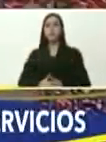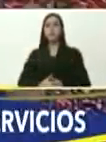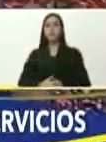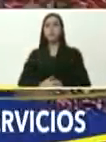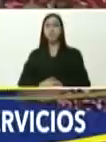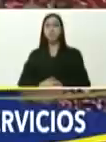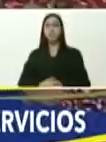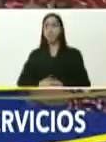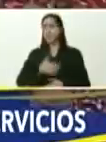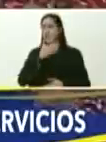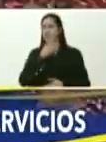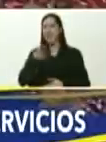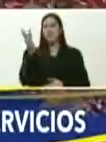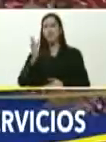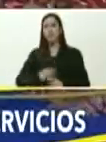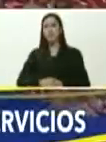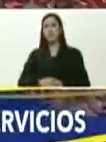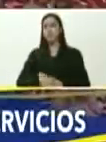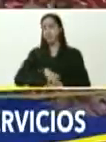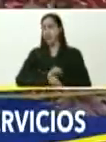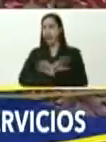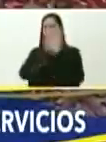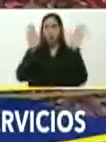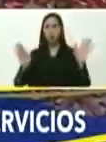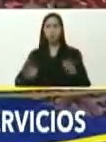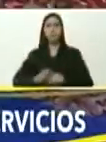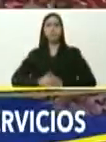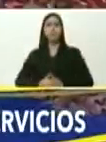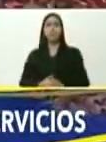sencillo como eso, Anaún, Chávez vive,